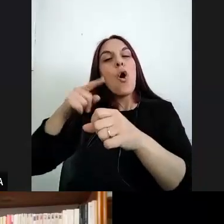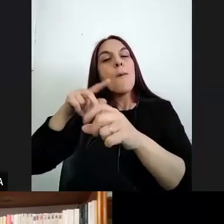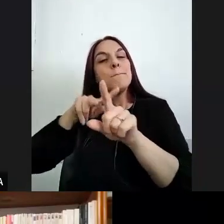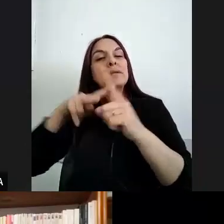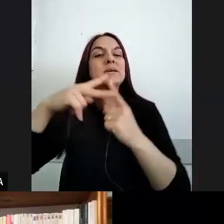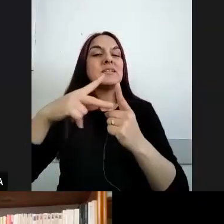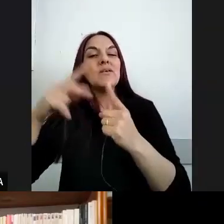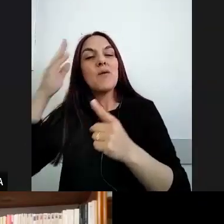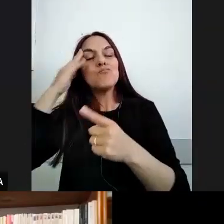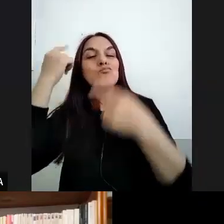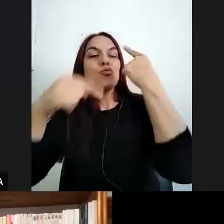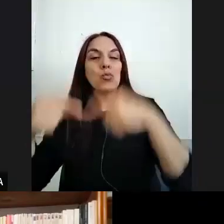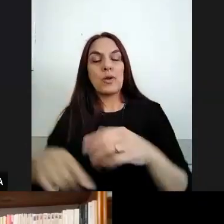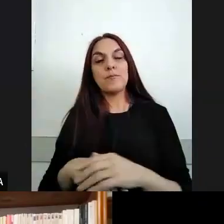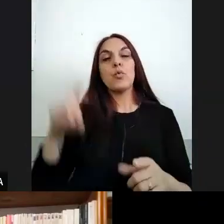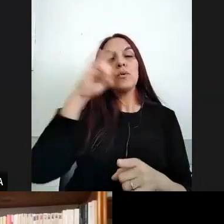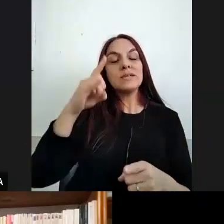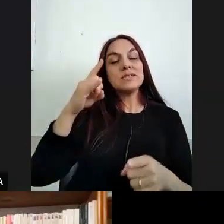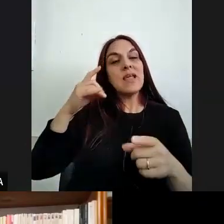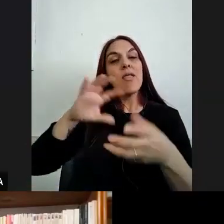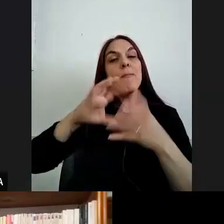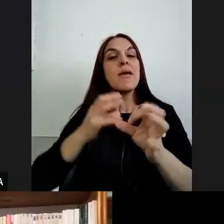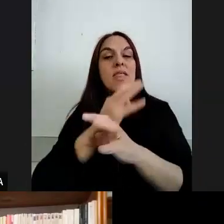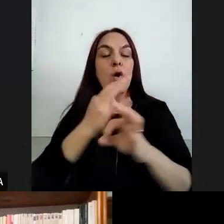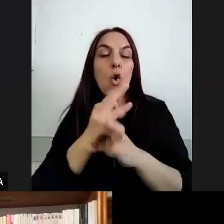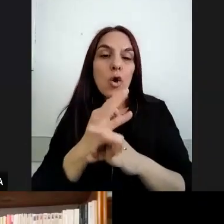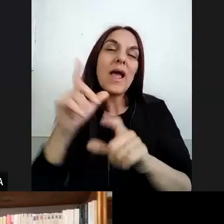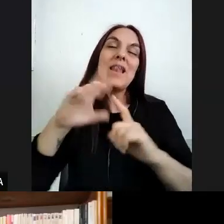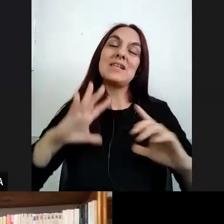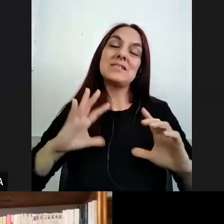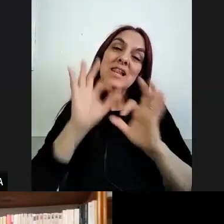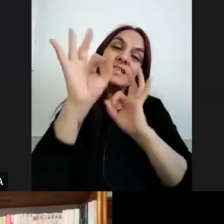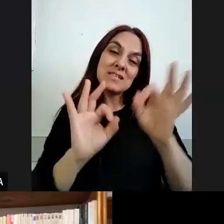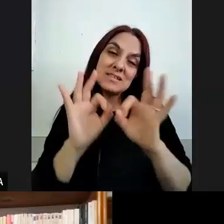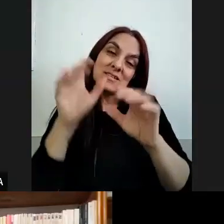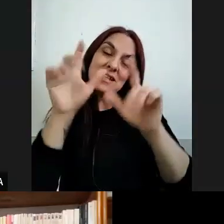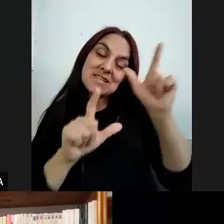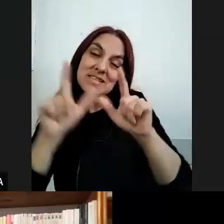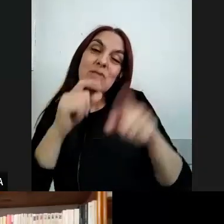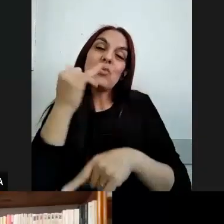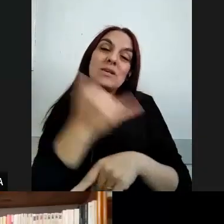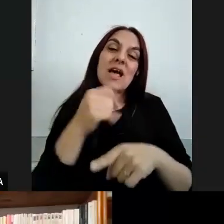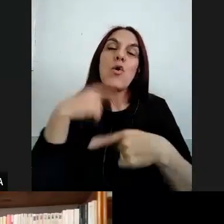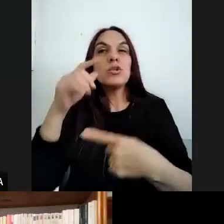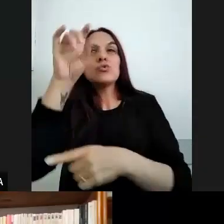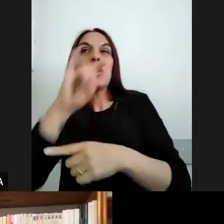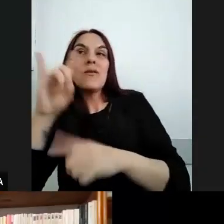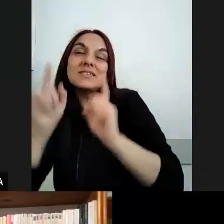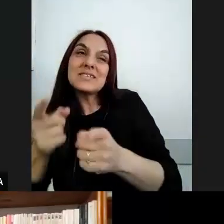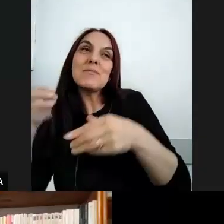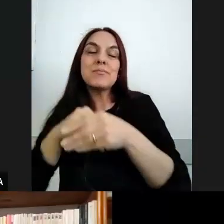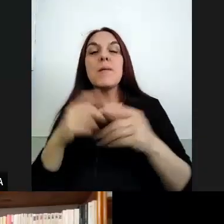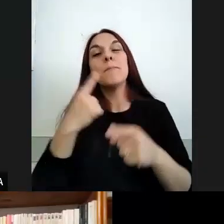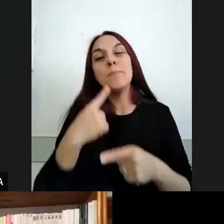universidad pedagógica con sus licenciaturas otras universidades que están tomando este desafío pero aún hay muchos vacíos en este